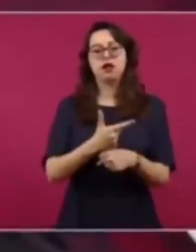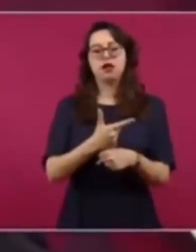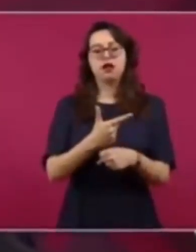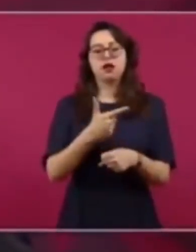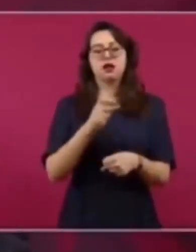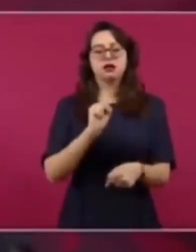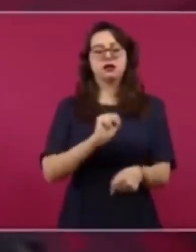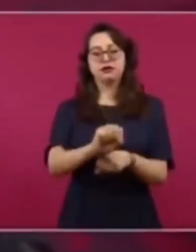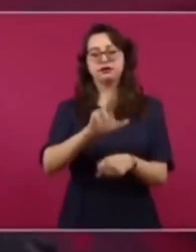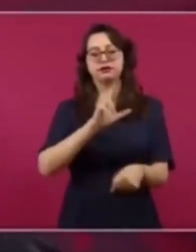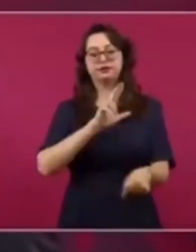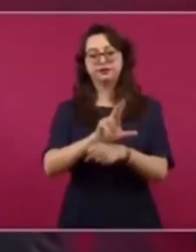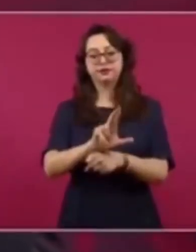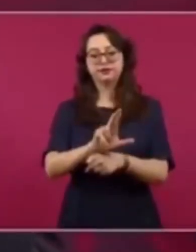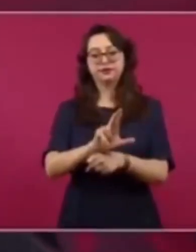salvadoreños,